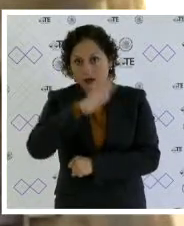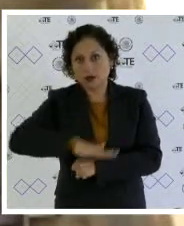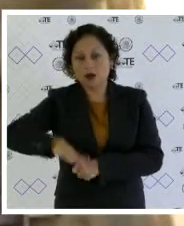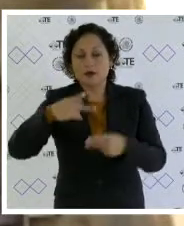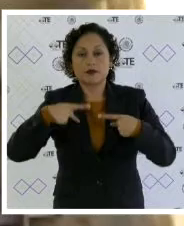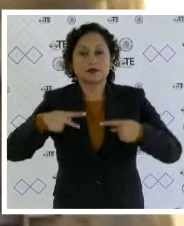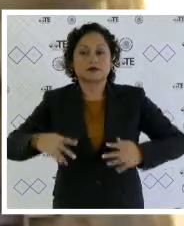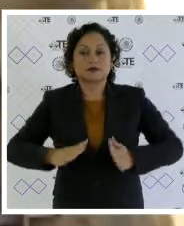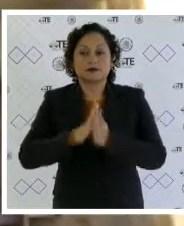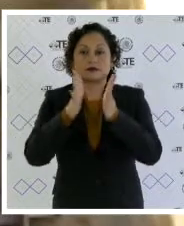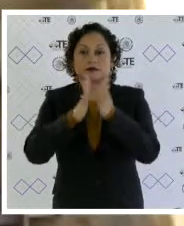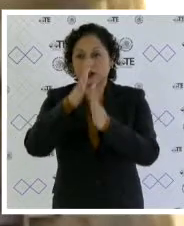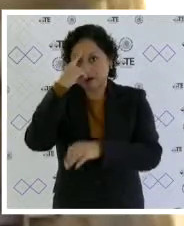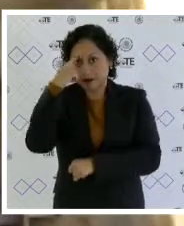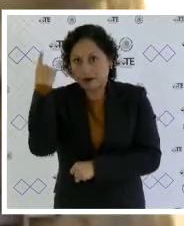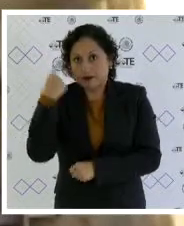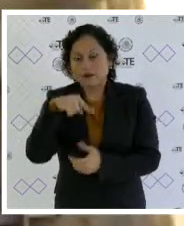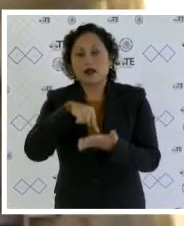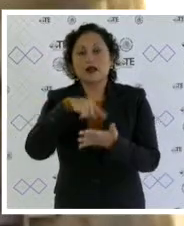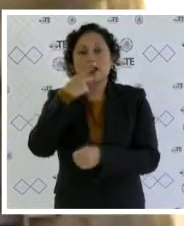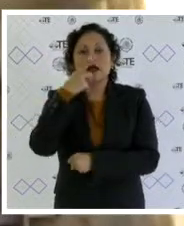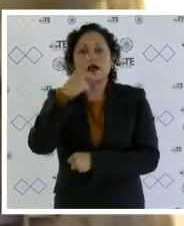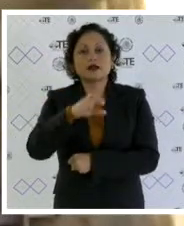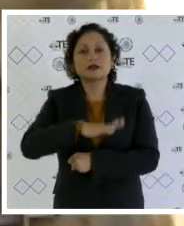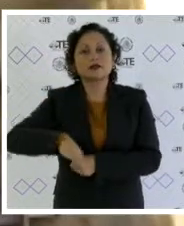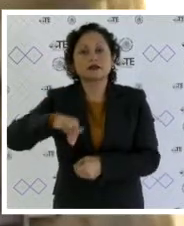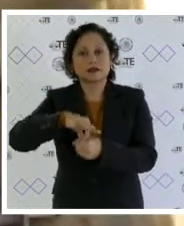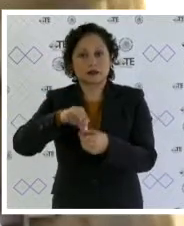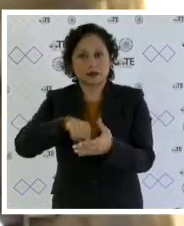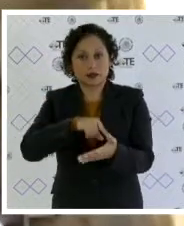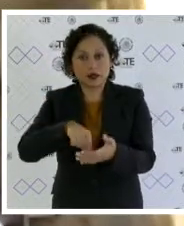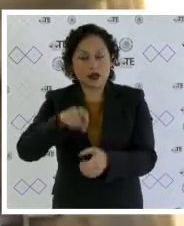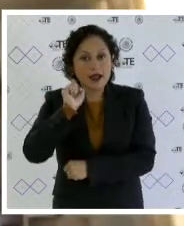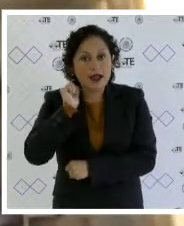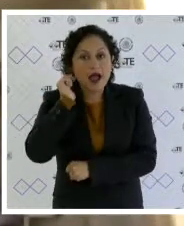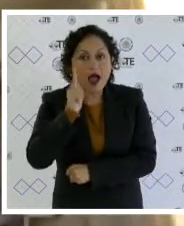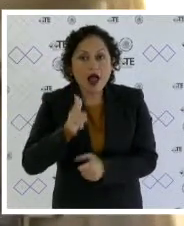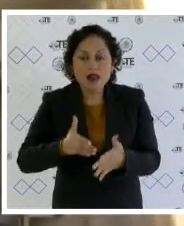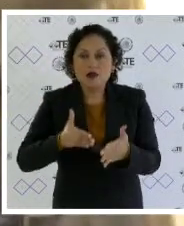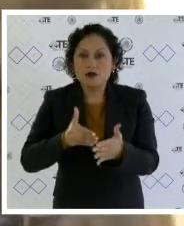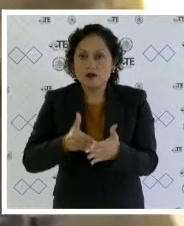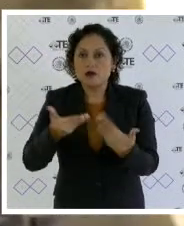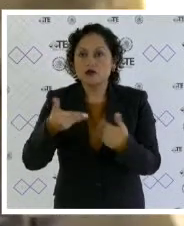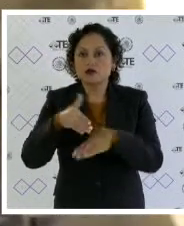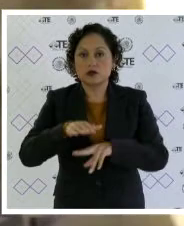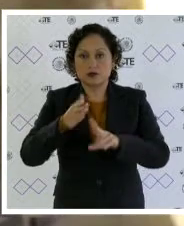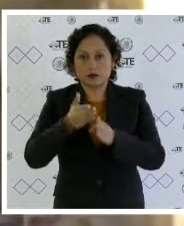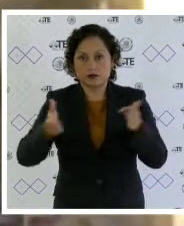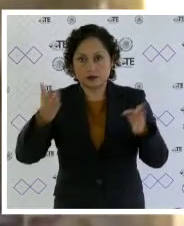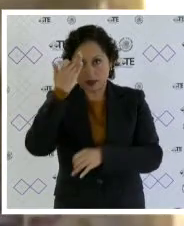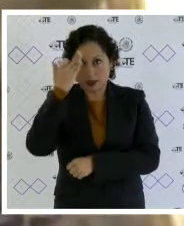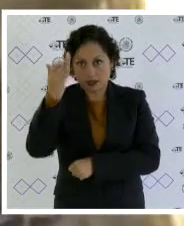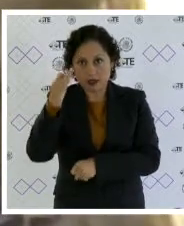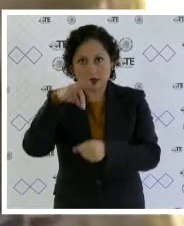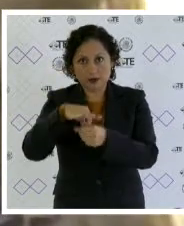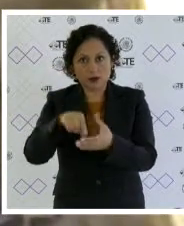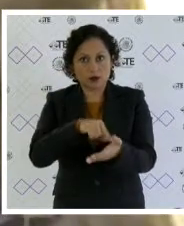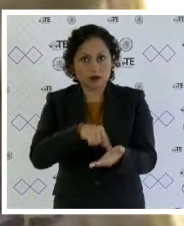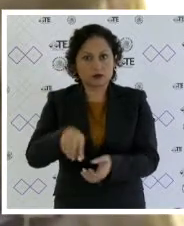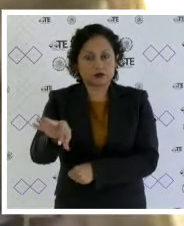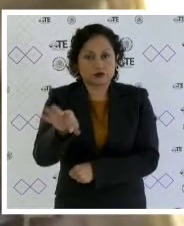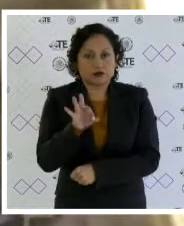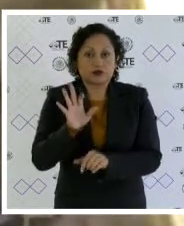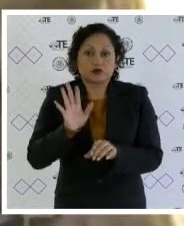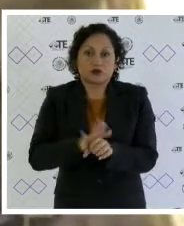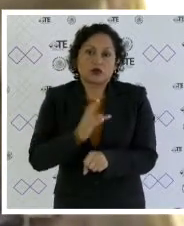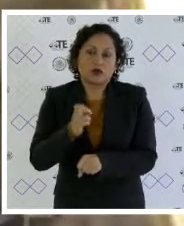consiste en impedir por cualquier medio el desarrollo de la votación o opinión durante la jornada electiva bajo ese supuesto yo me estaría